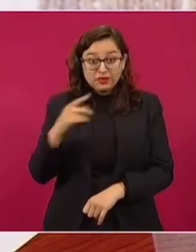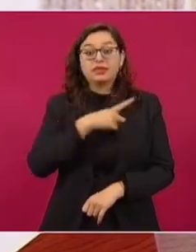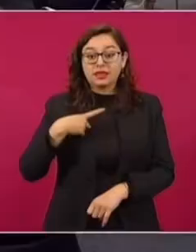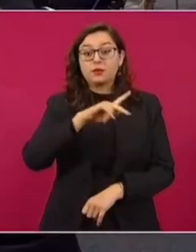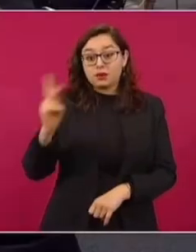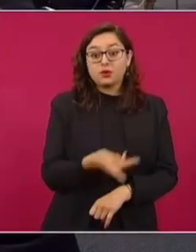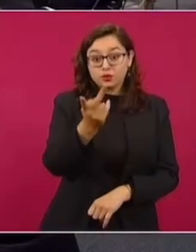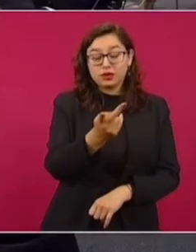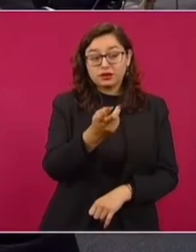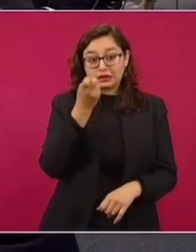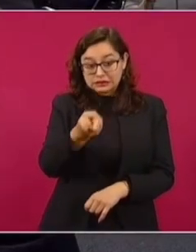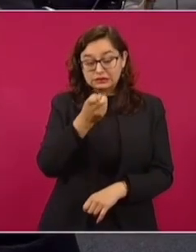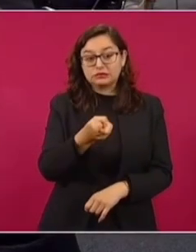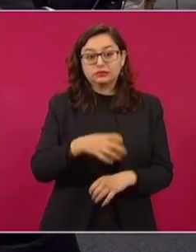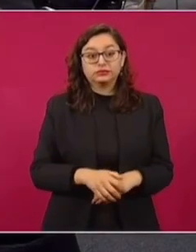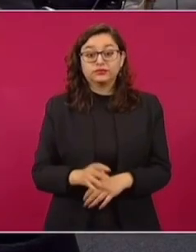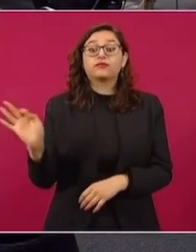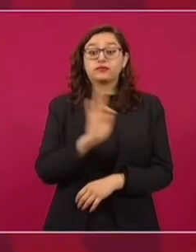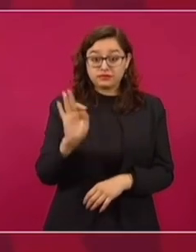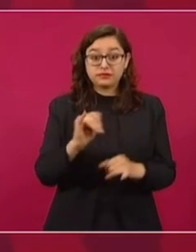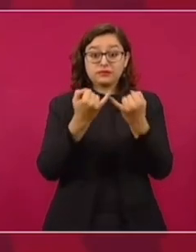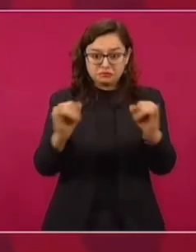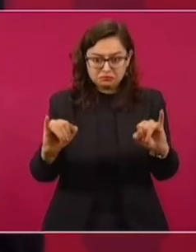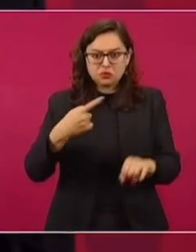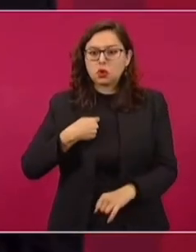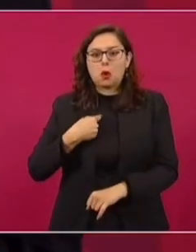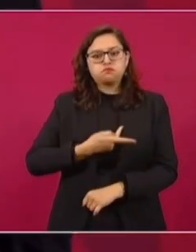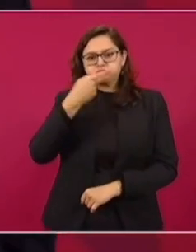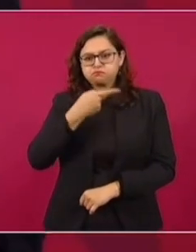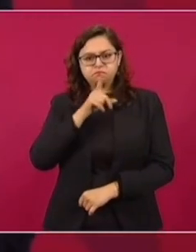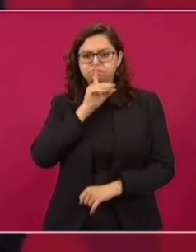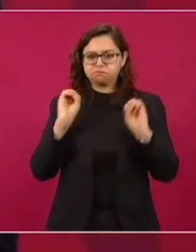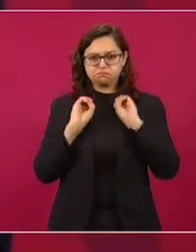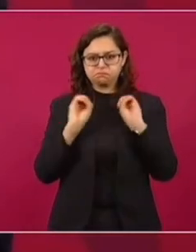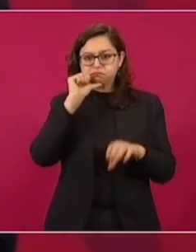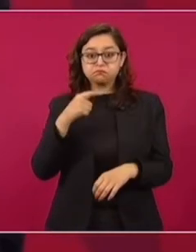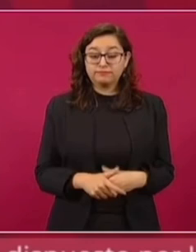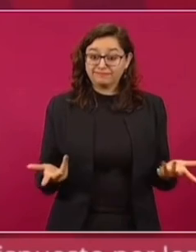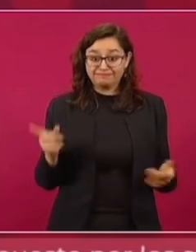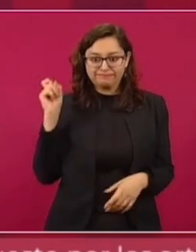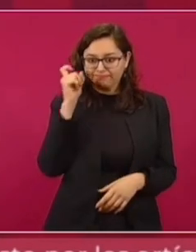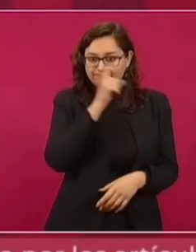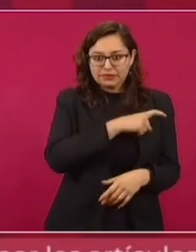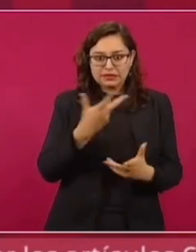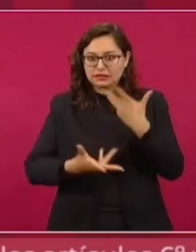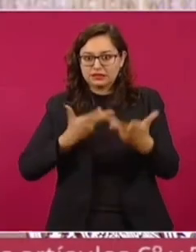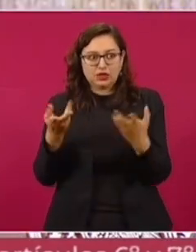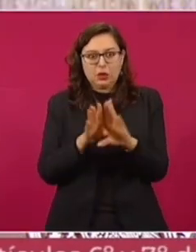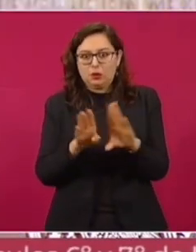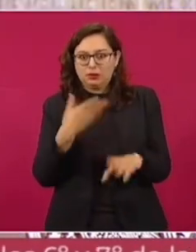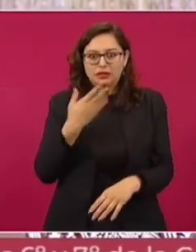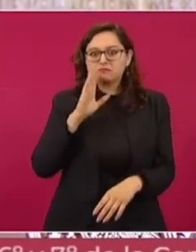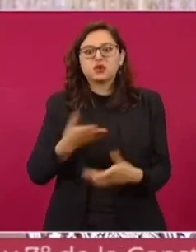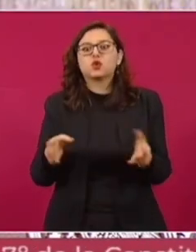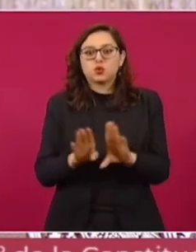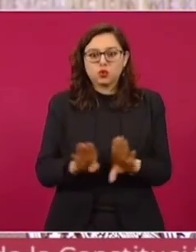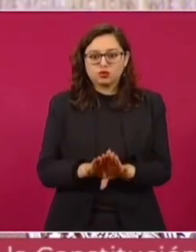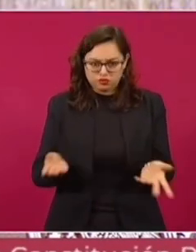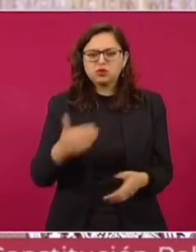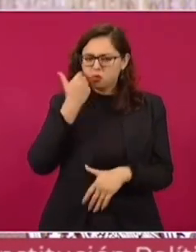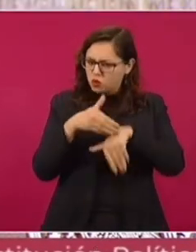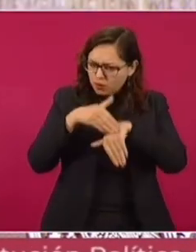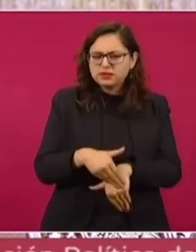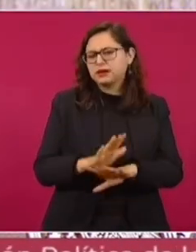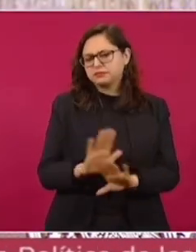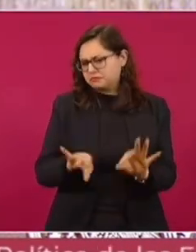Entonces, puede ser que se inaugure sin que yo hable. Porque no se transmita nada. Queremos saber para apegarnos.